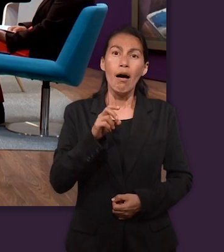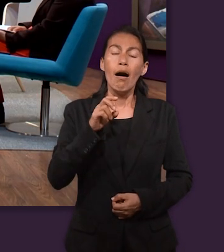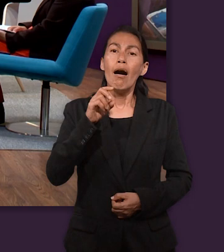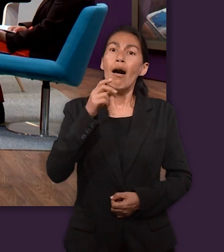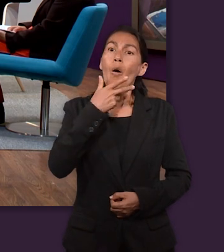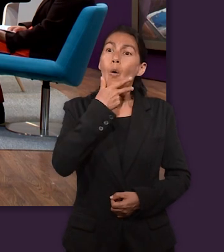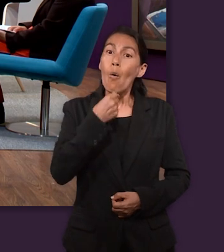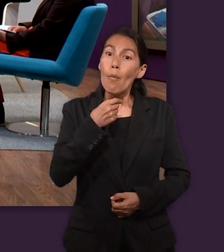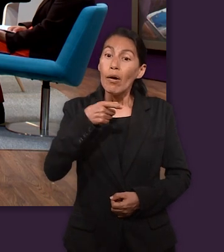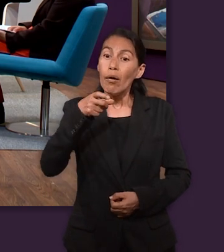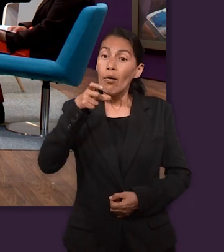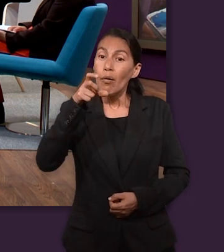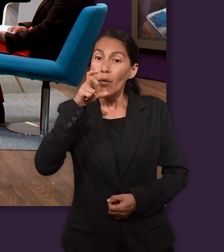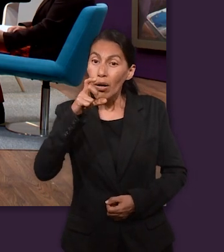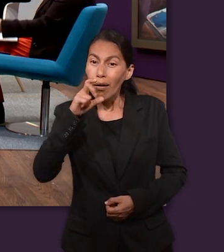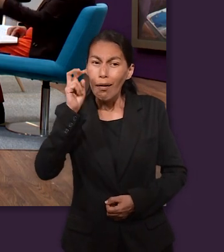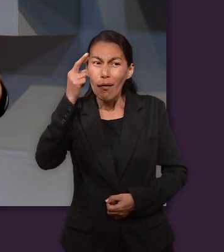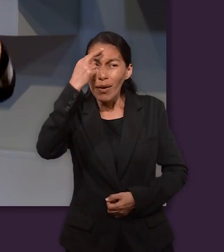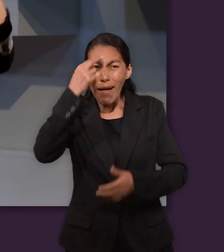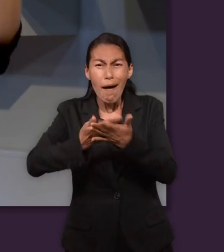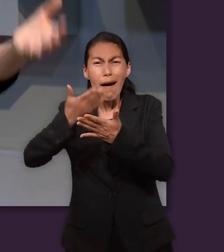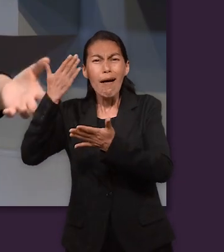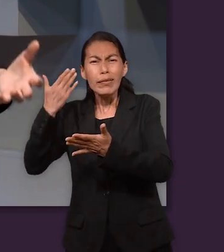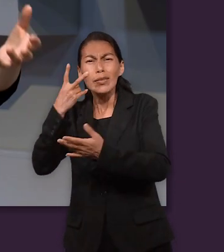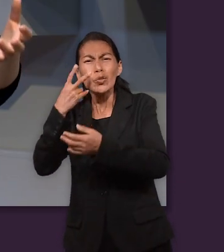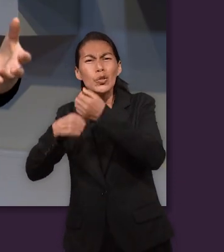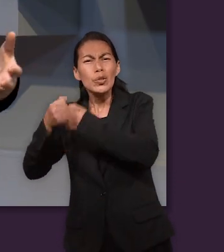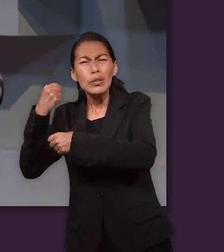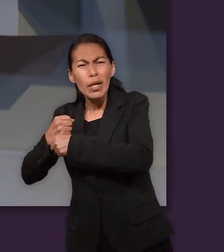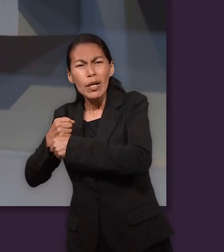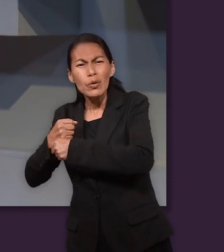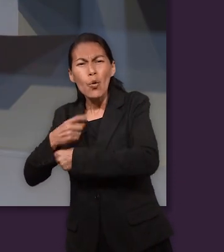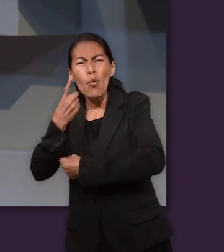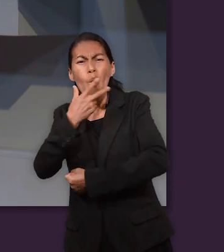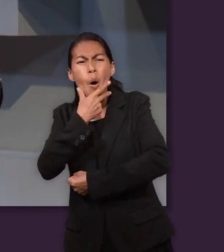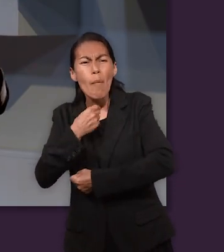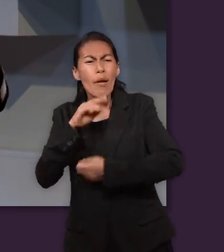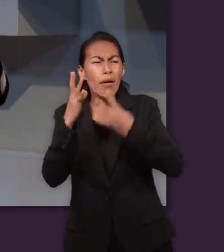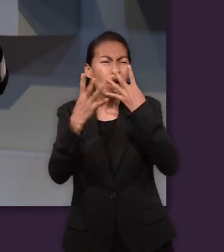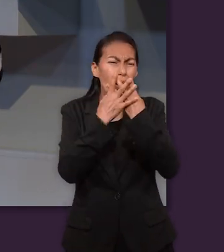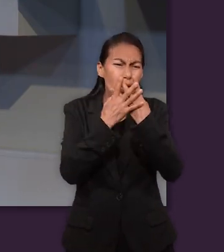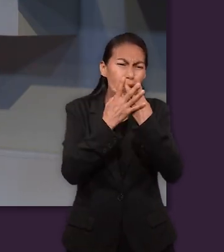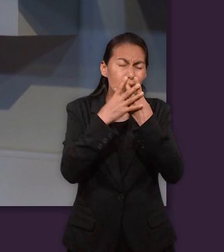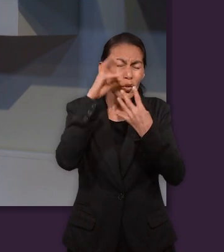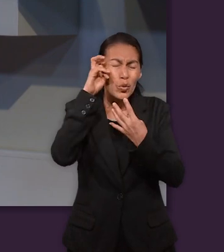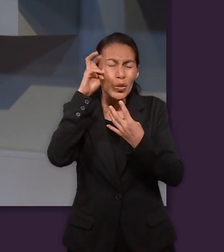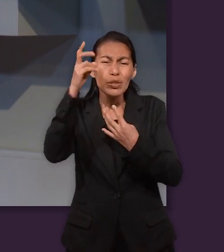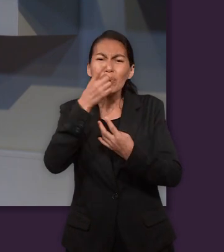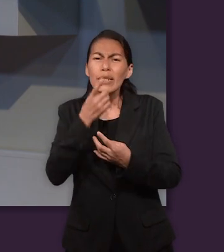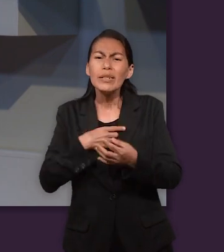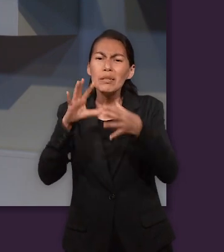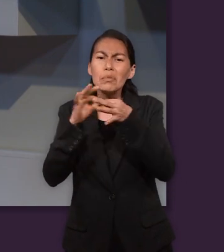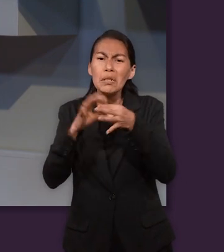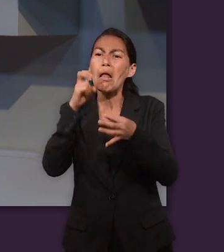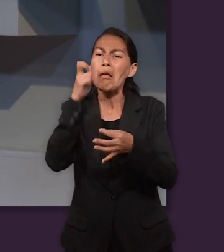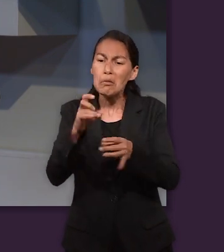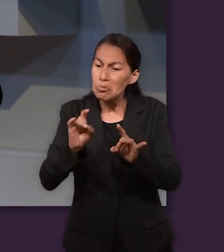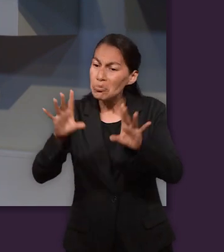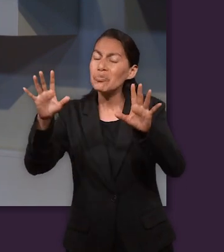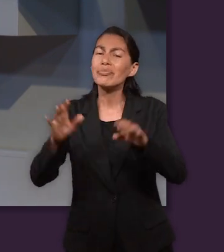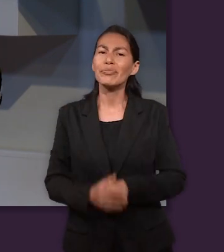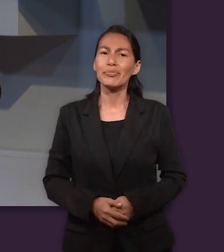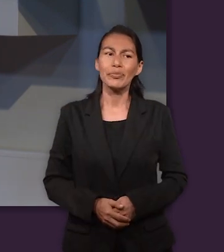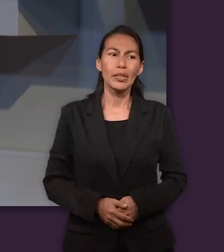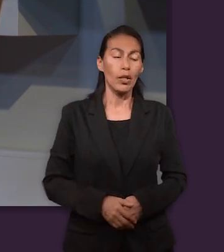importante. Entonces, el copero se acuerda que hay alguien que lo ayudó a él en la cárcel. Se le hacía dos años y manda a llamar a José. Entonces,